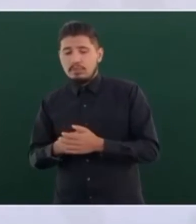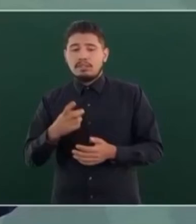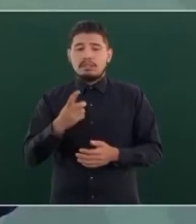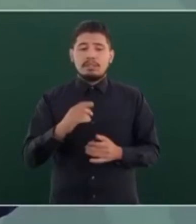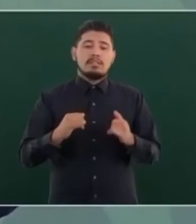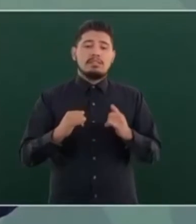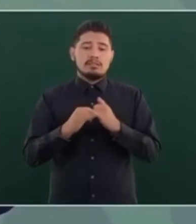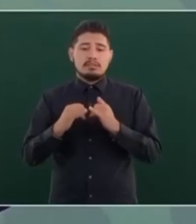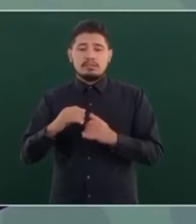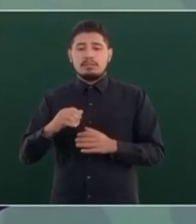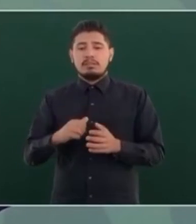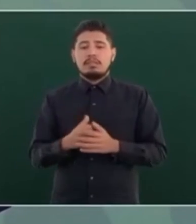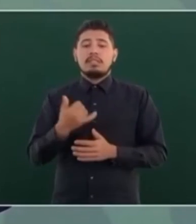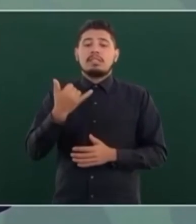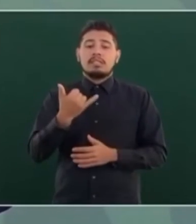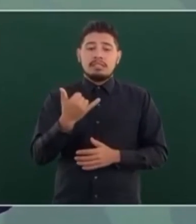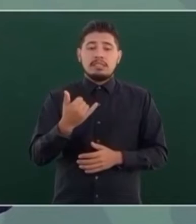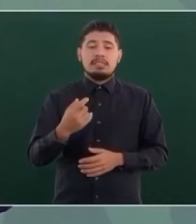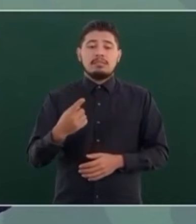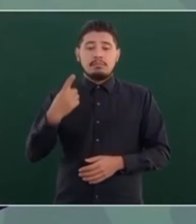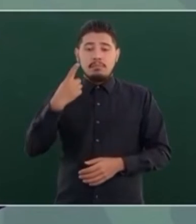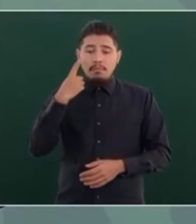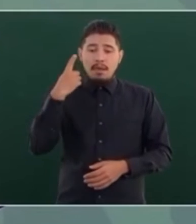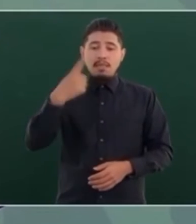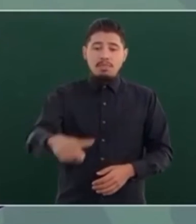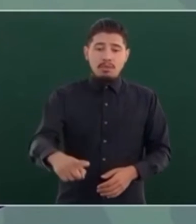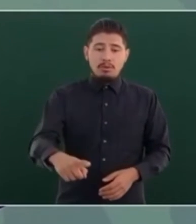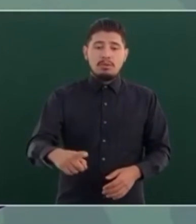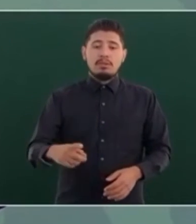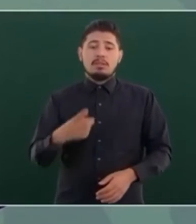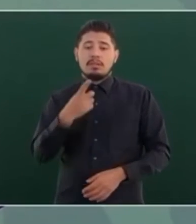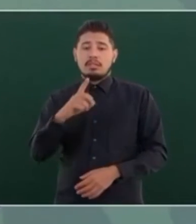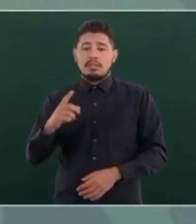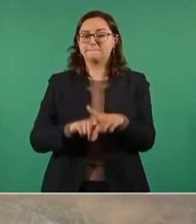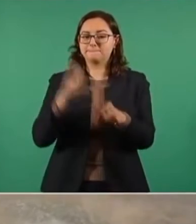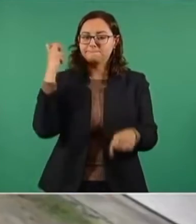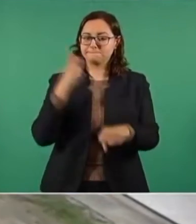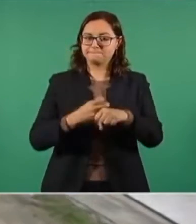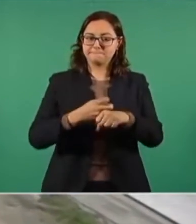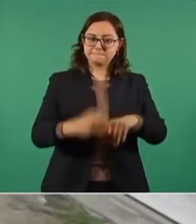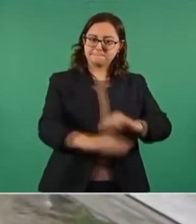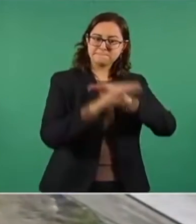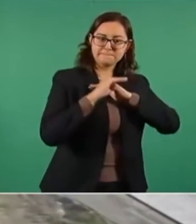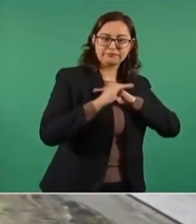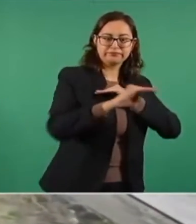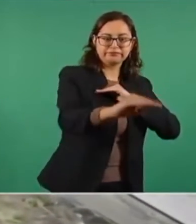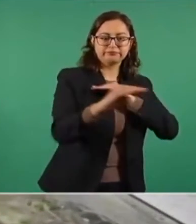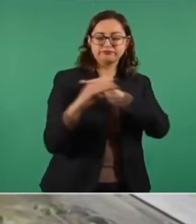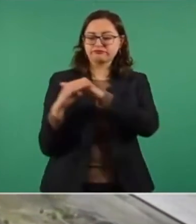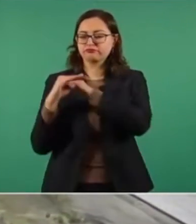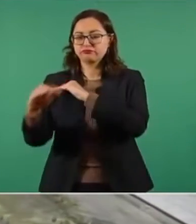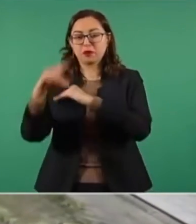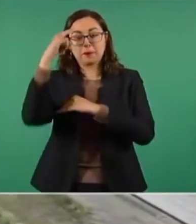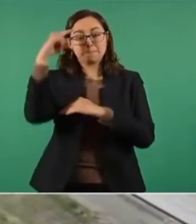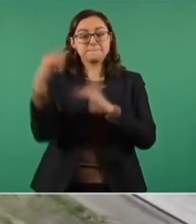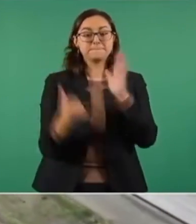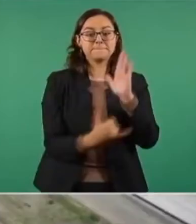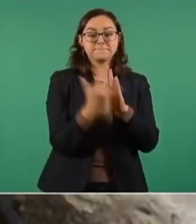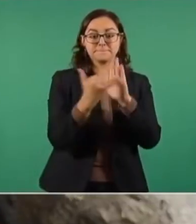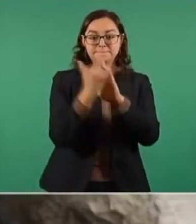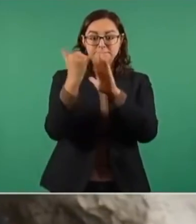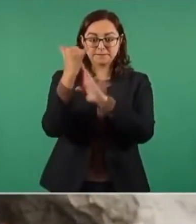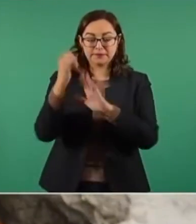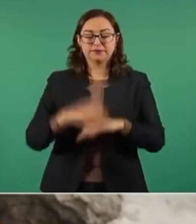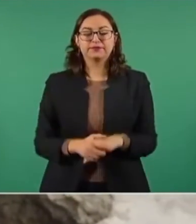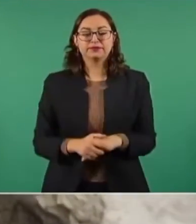Justicia de la Nación al considerar que el decreto transgrede la Constitución, por lo que dijo buscará evitar que las dependencias y